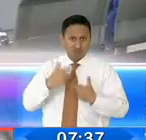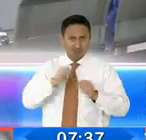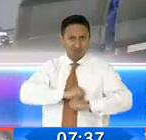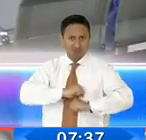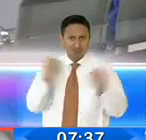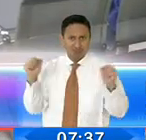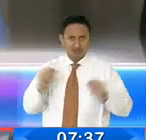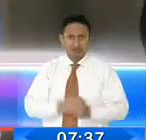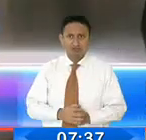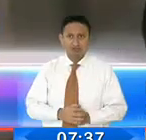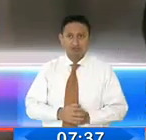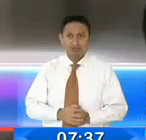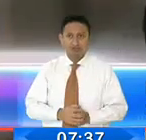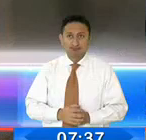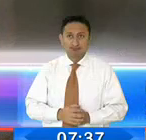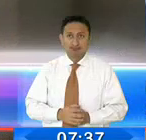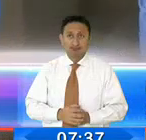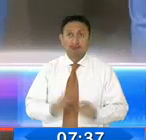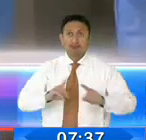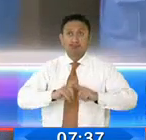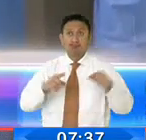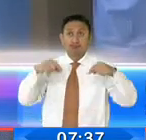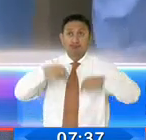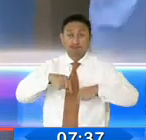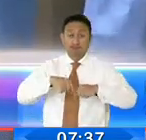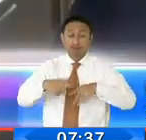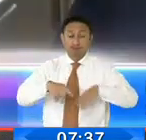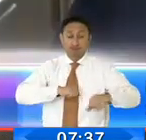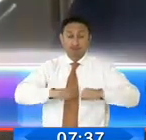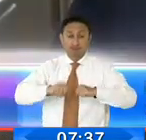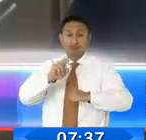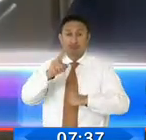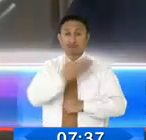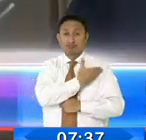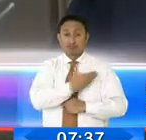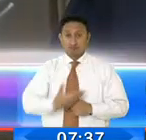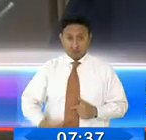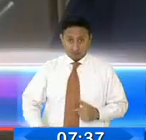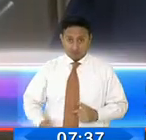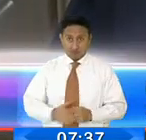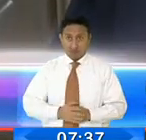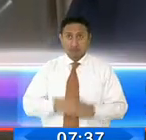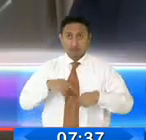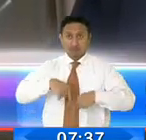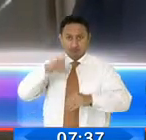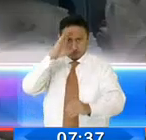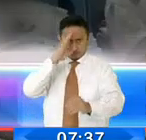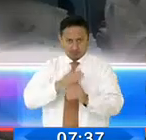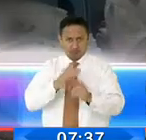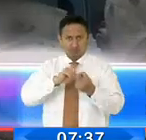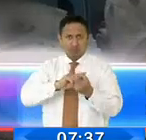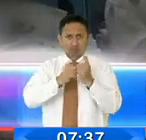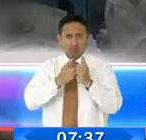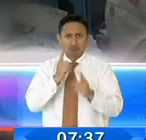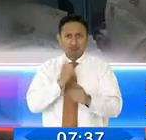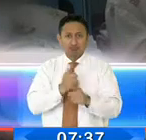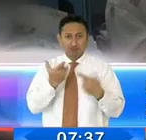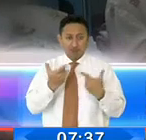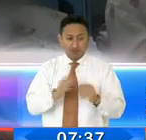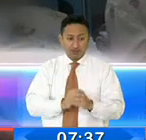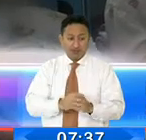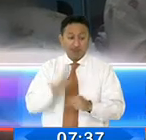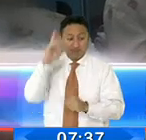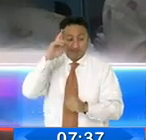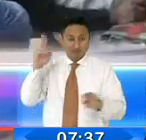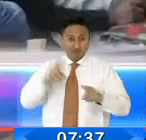enfermedad. Un duro escenario que desde el trabajo de la vicepresidencia se busca cambiar. Por ello, se logró suscribir un